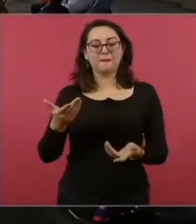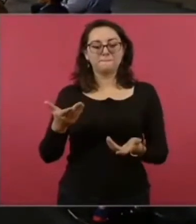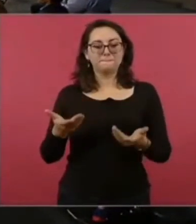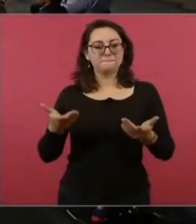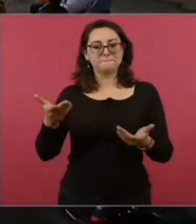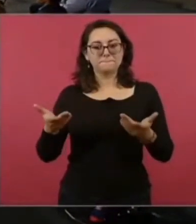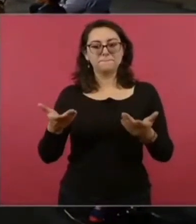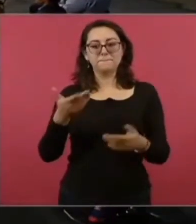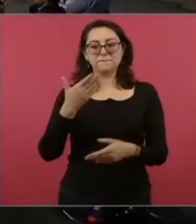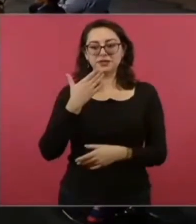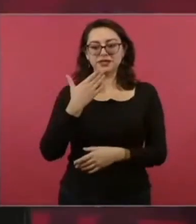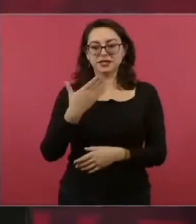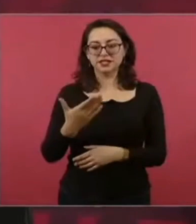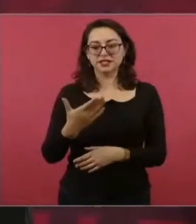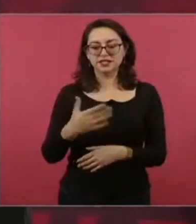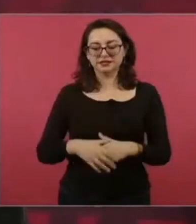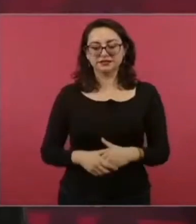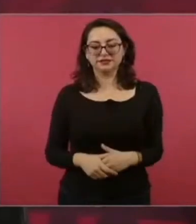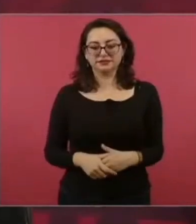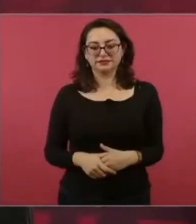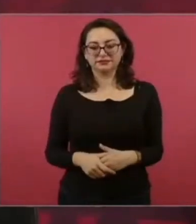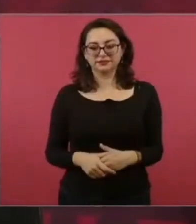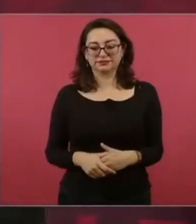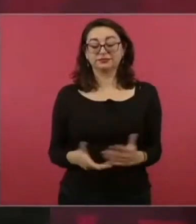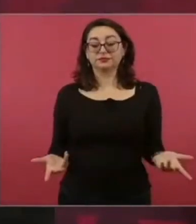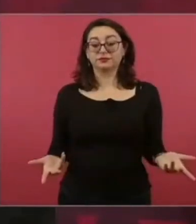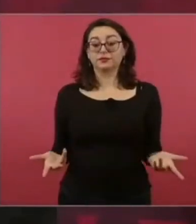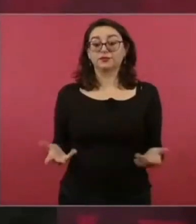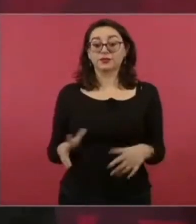saber de dónde venimos